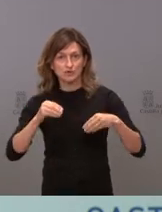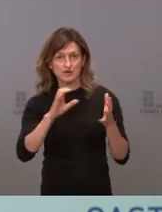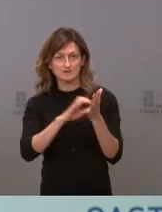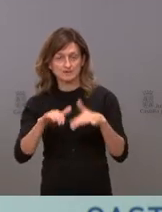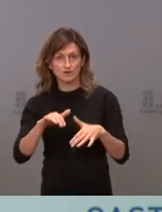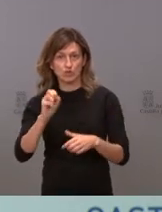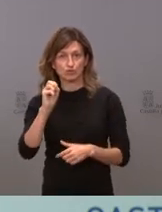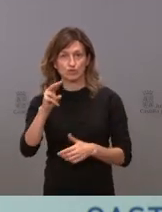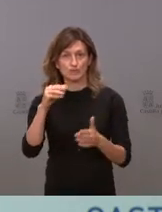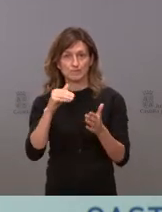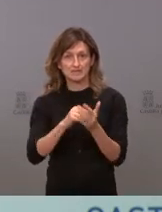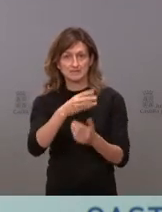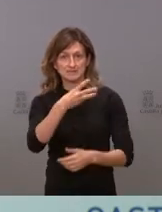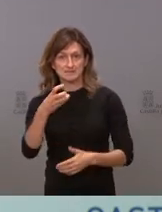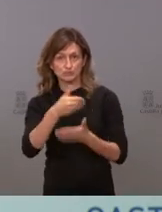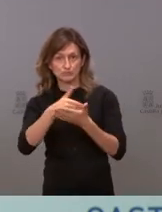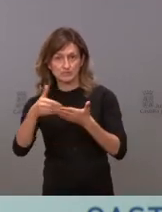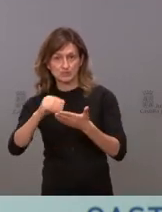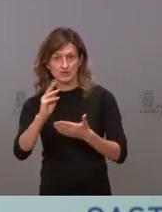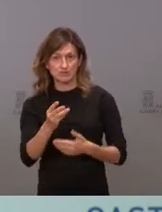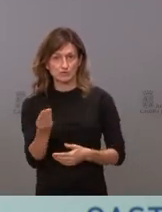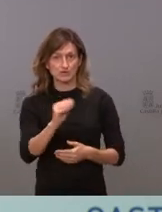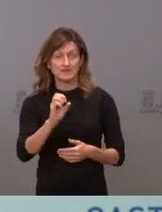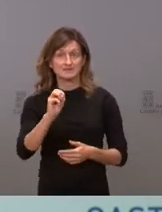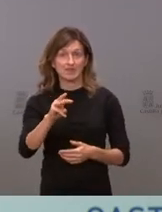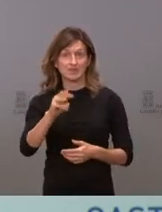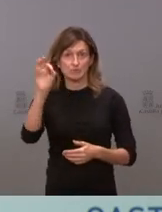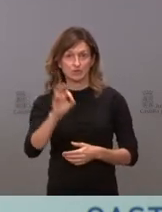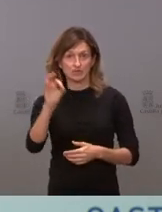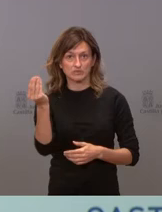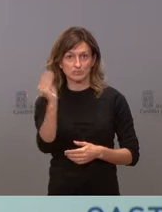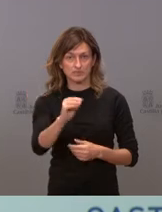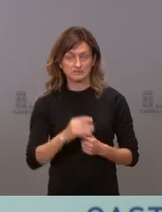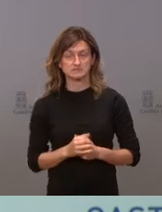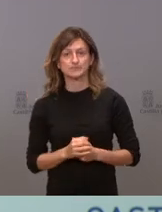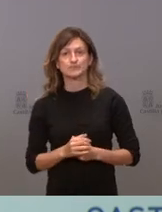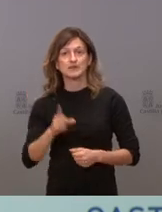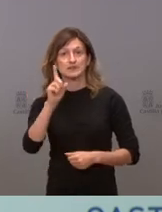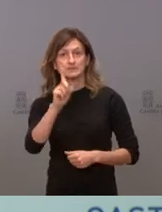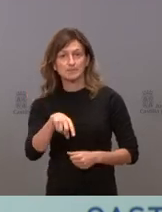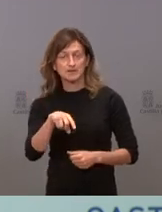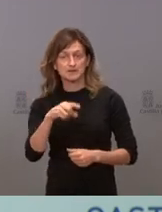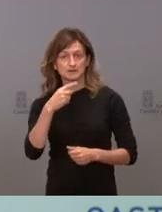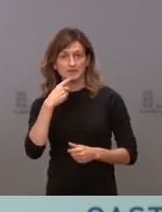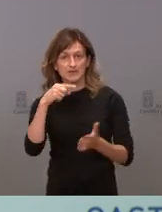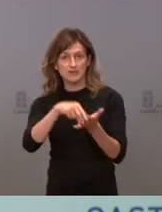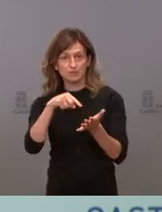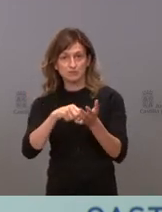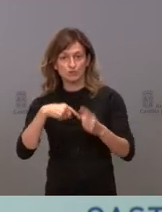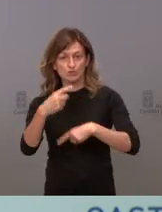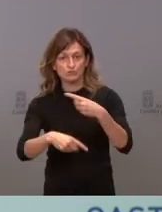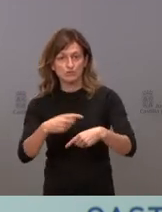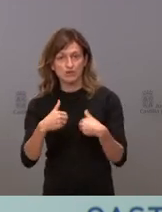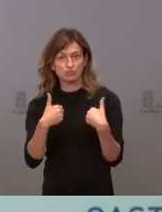más de 12.300 millones, un incremento del 13%, suprimido en la práctica el impuesto de sucesiones y